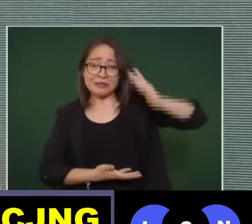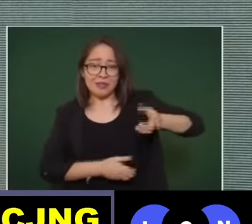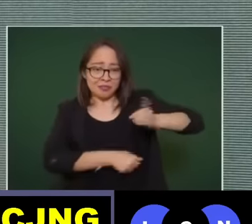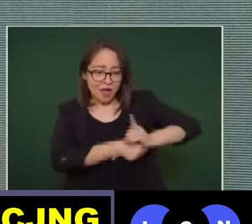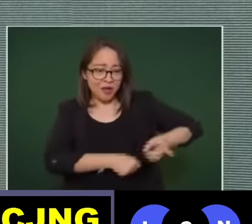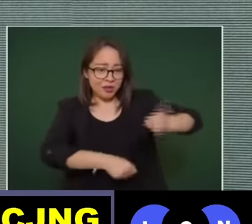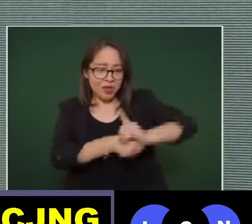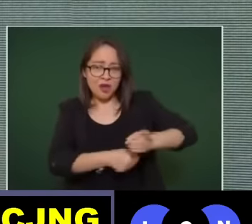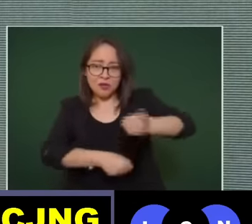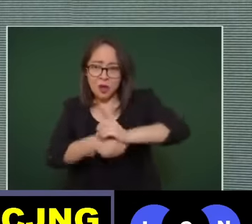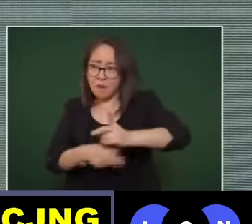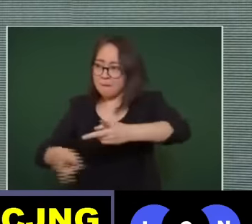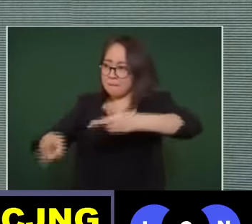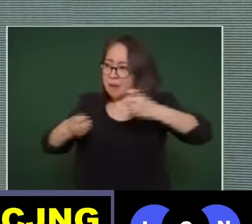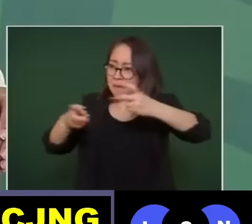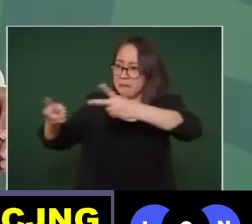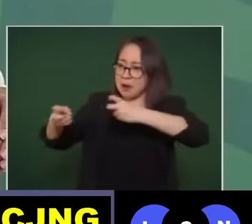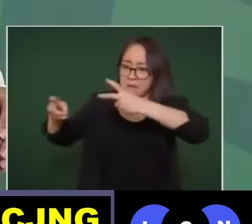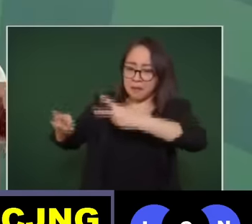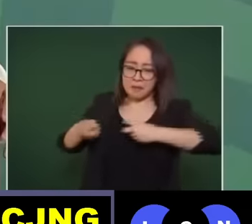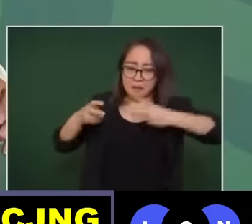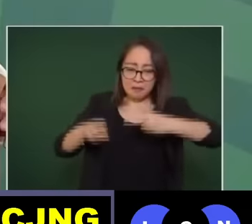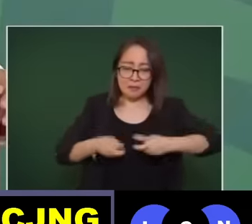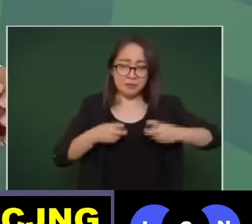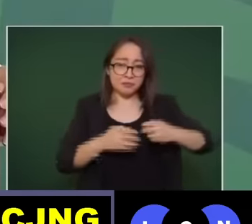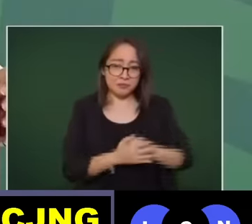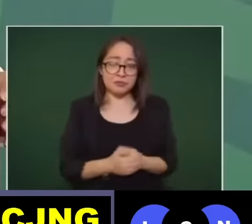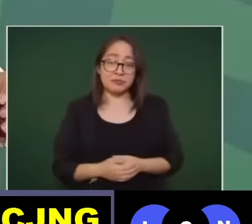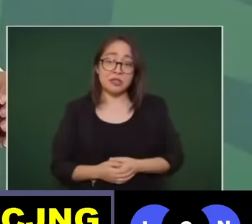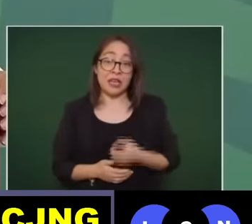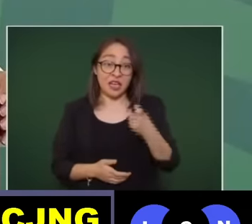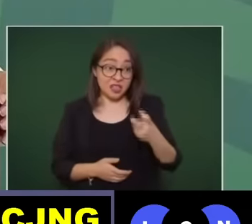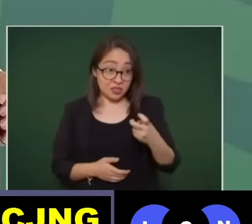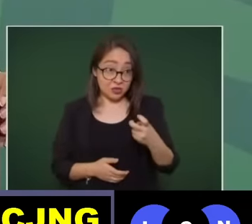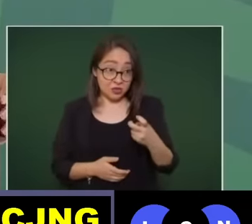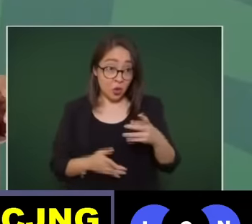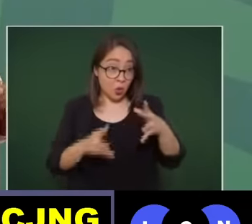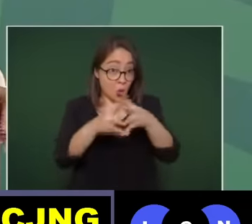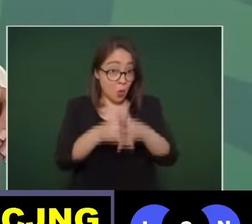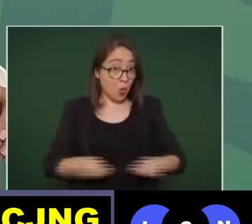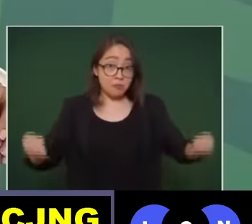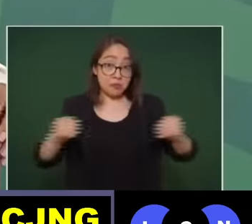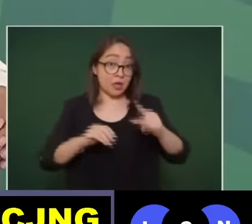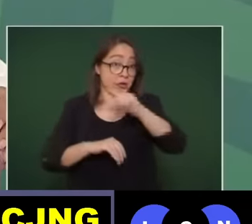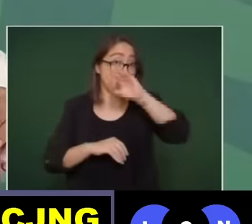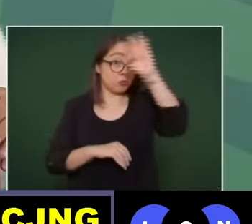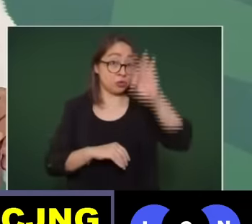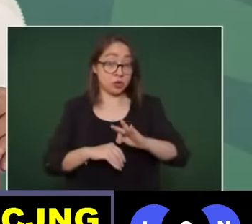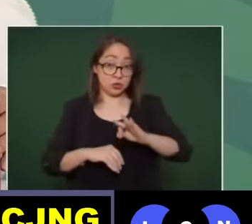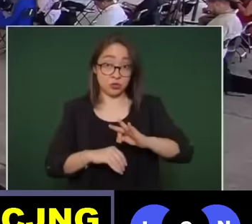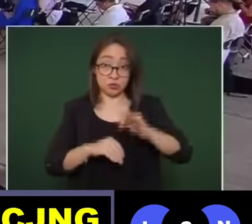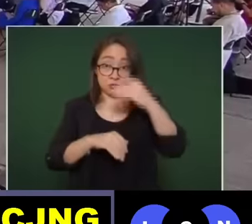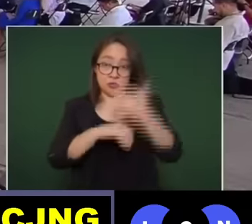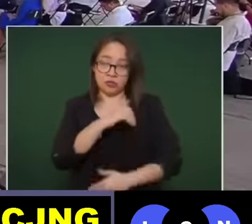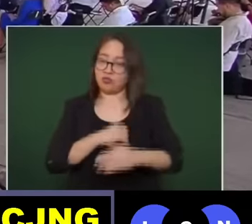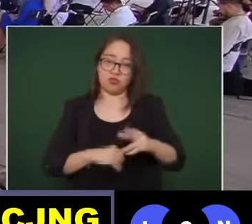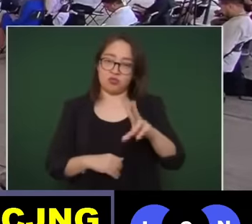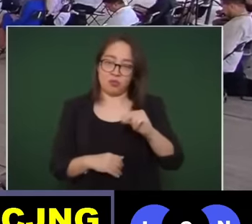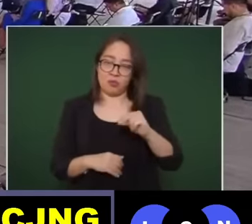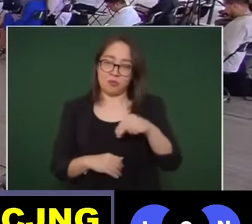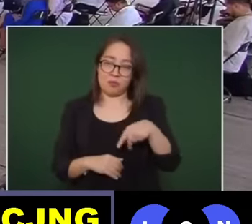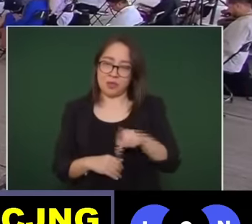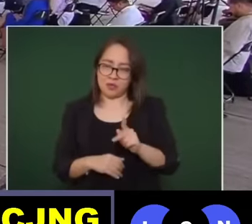no hemos desaparecido por completo ese robo pero ¿por qué no pones la